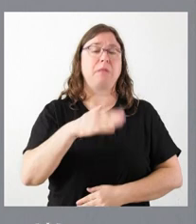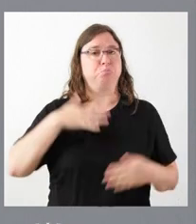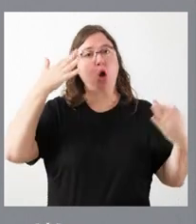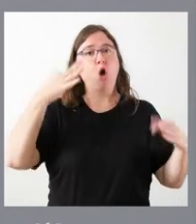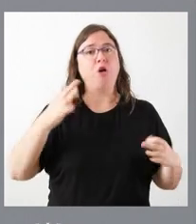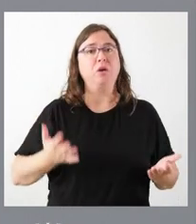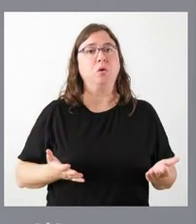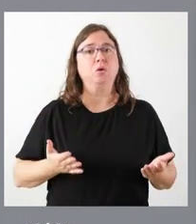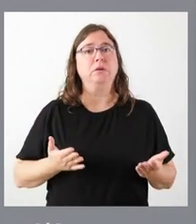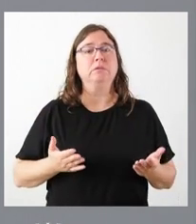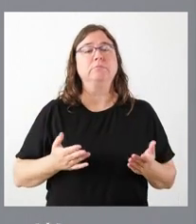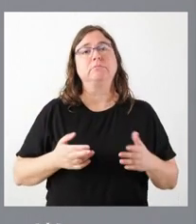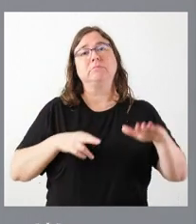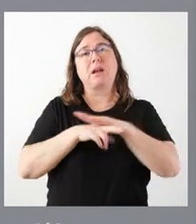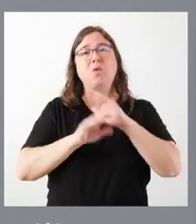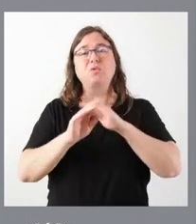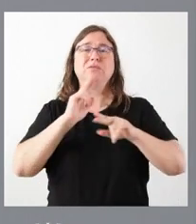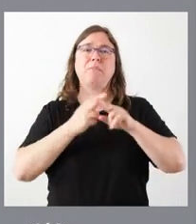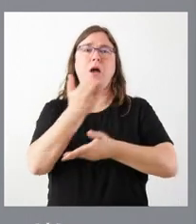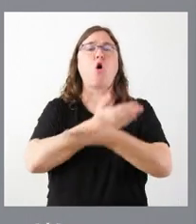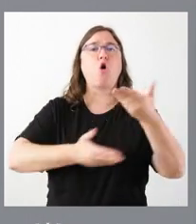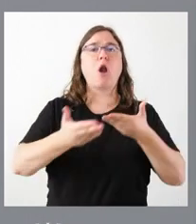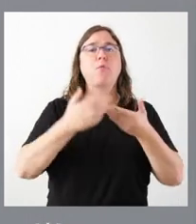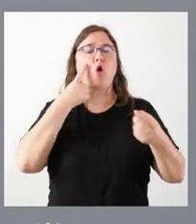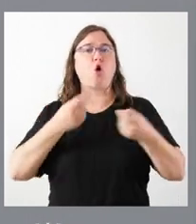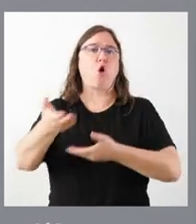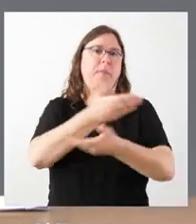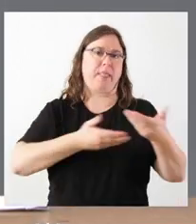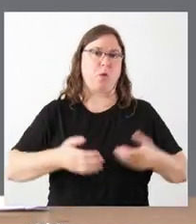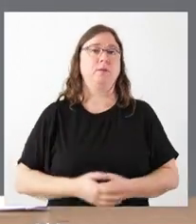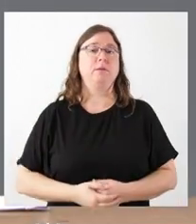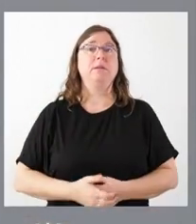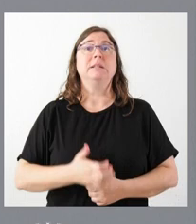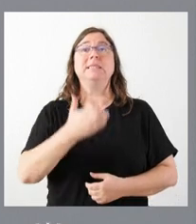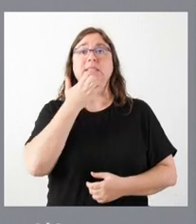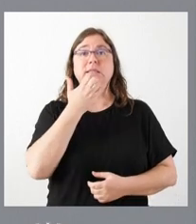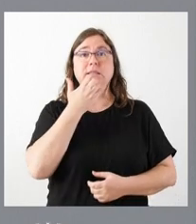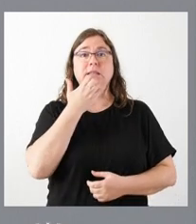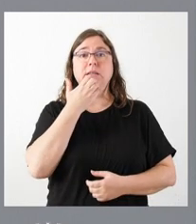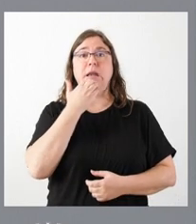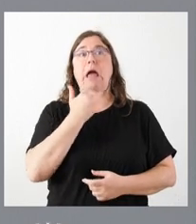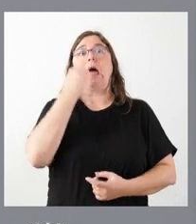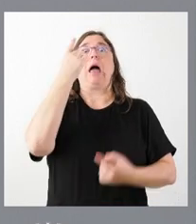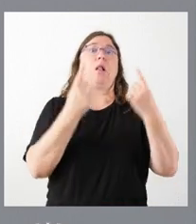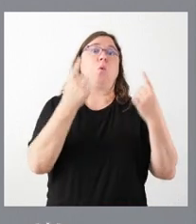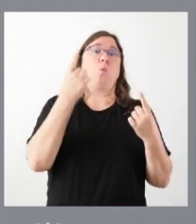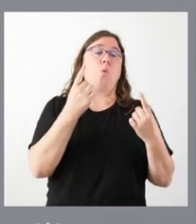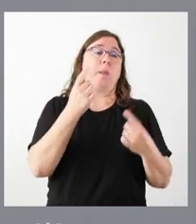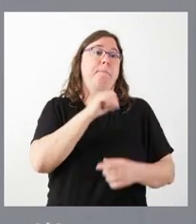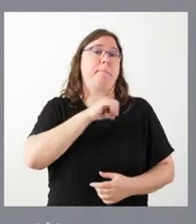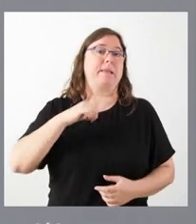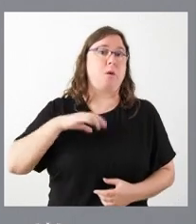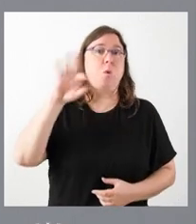que exista este instrumento de colaboración y coordinación en este ámbito. Si alguien o algún particular o cualquier entidad